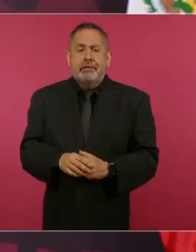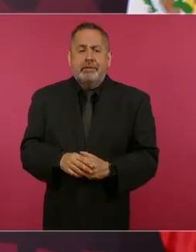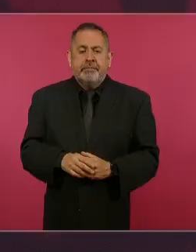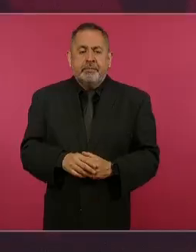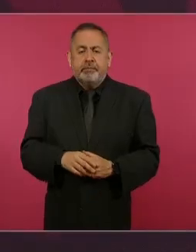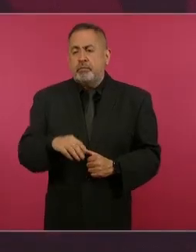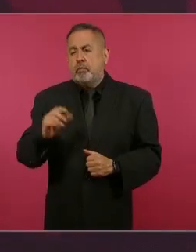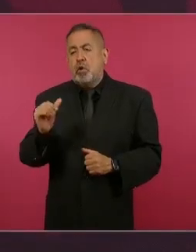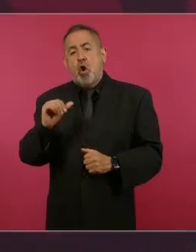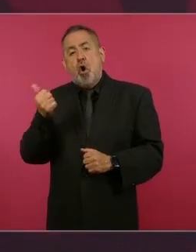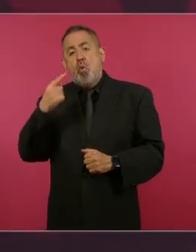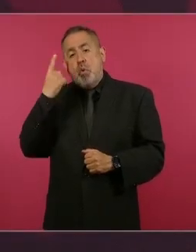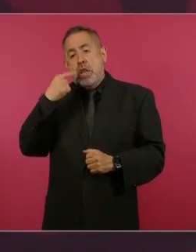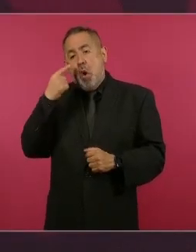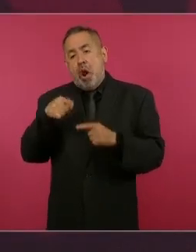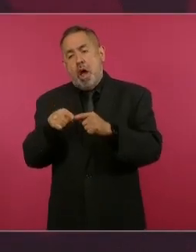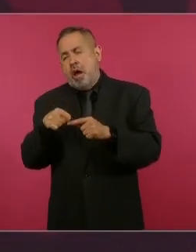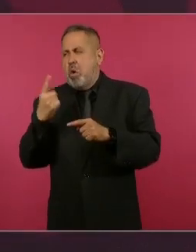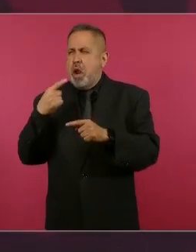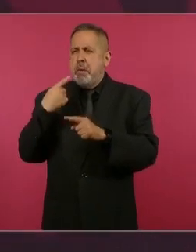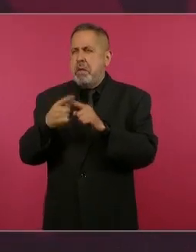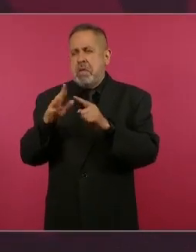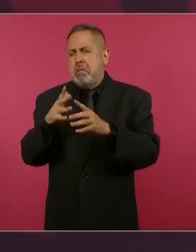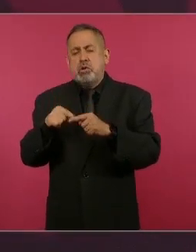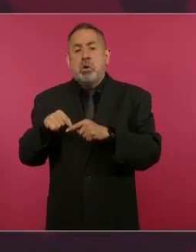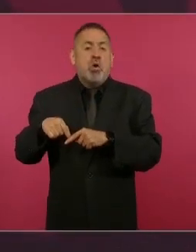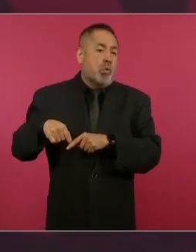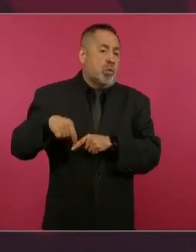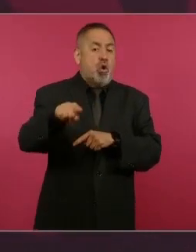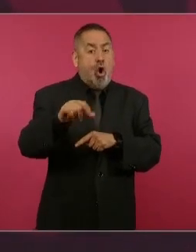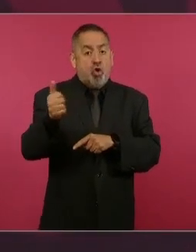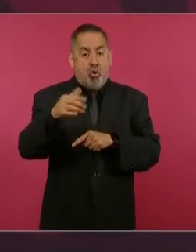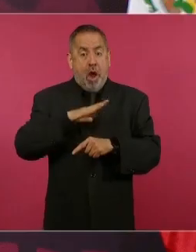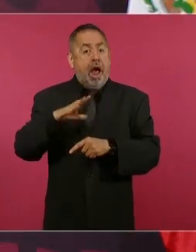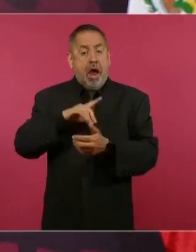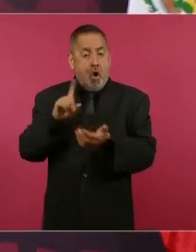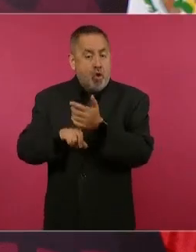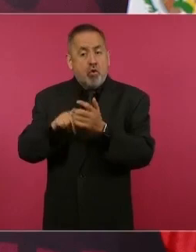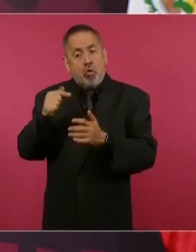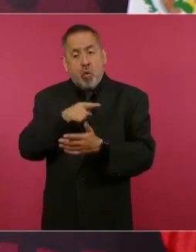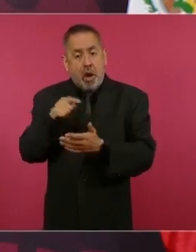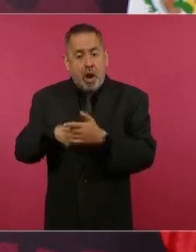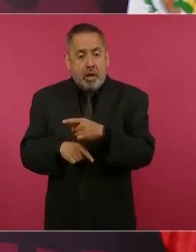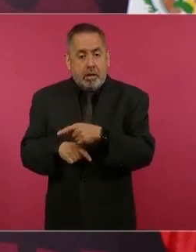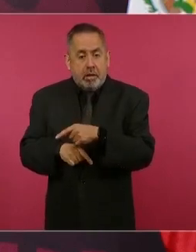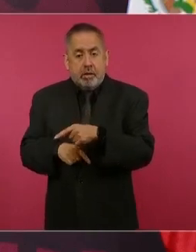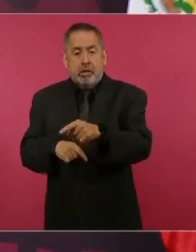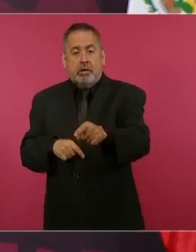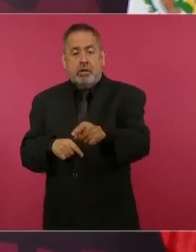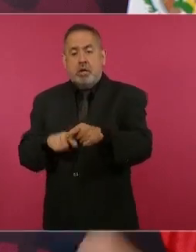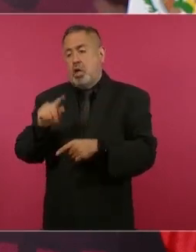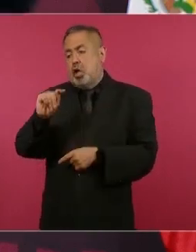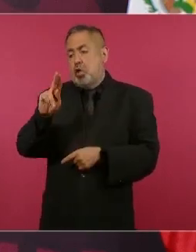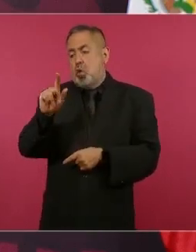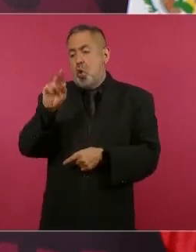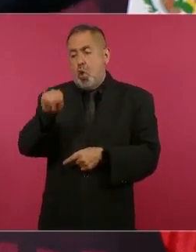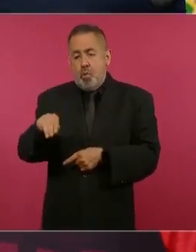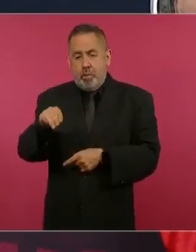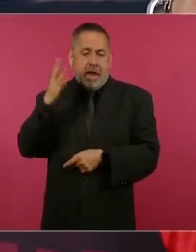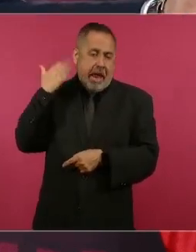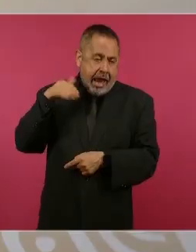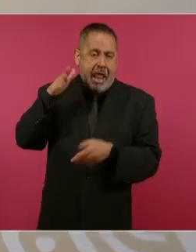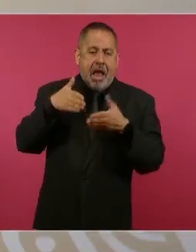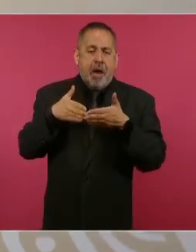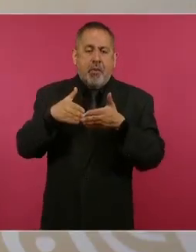a una hora, hora y media, Tulum, que era un puerto